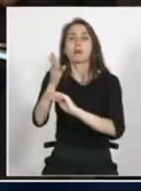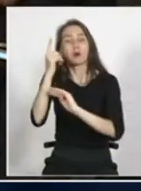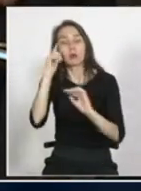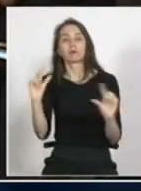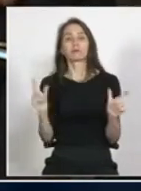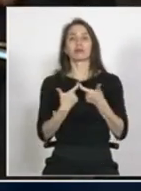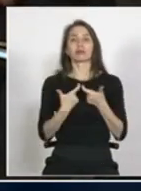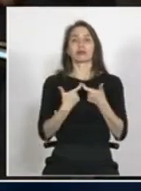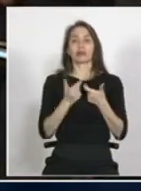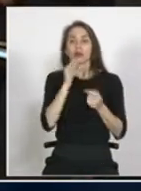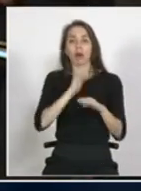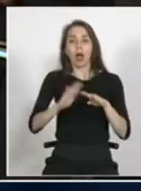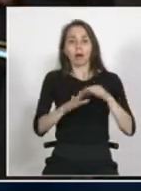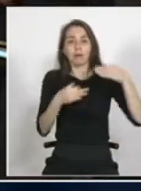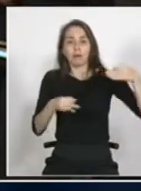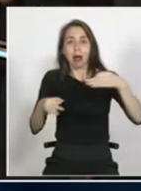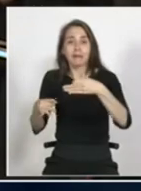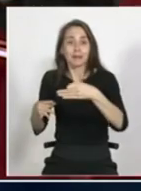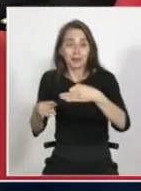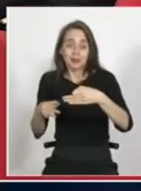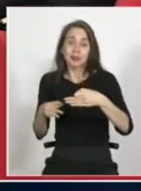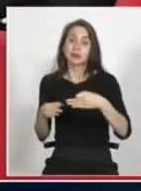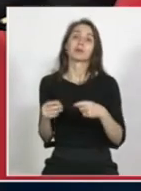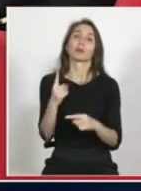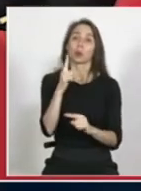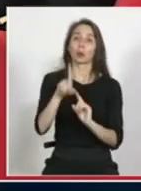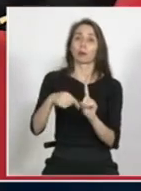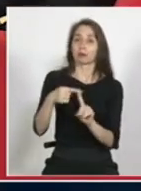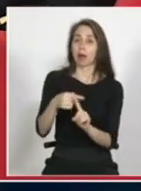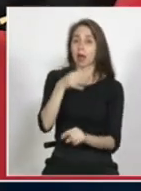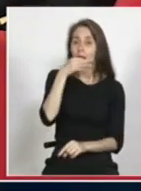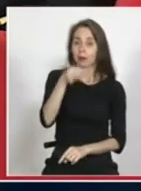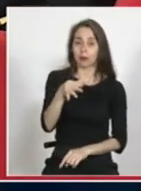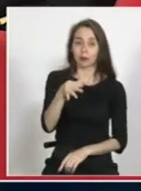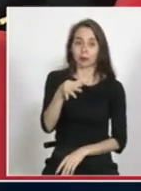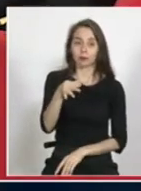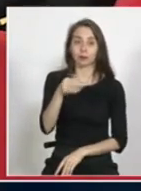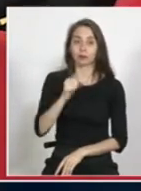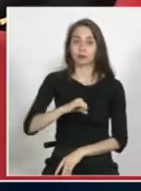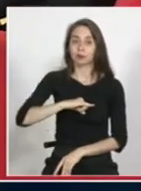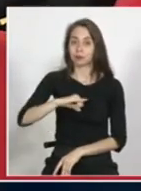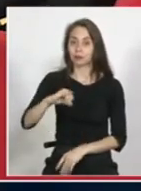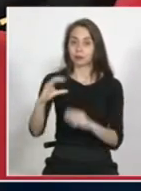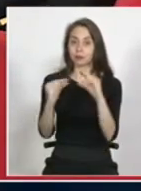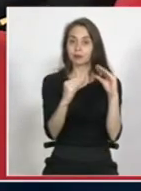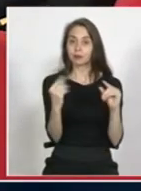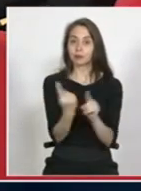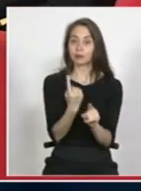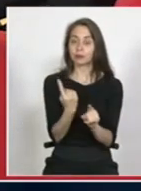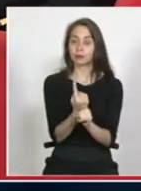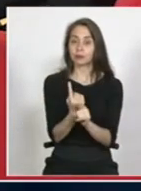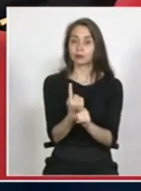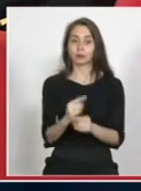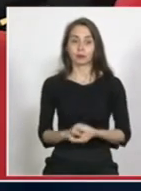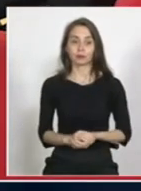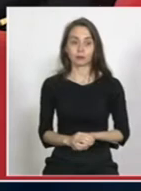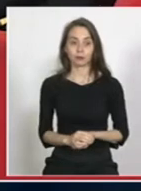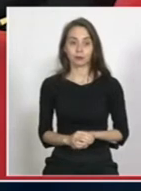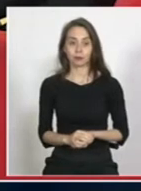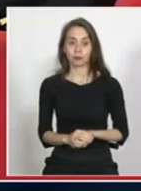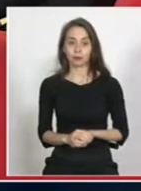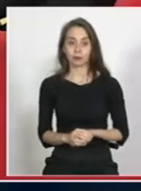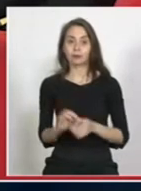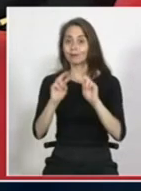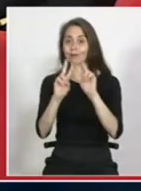tener toda esa gama. Y yo quisiera hacer un comentario más. Antes de que, bueno, podamos seguir conversando. Es que, con respecto